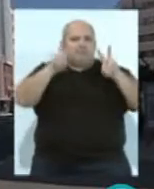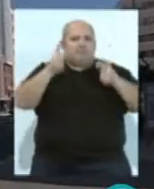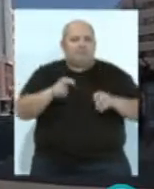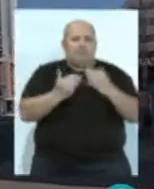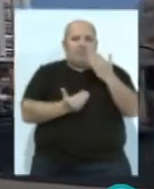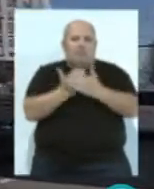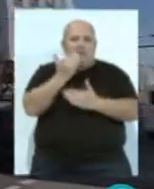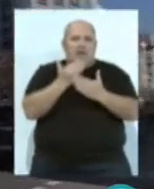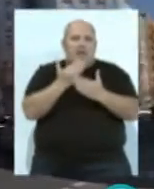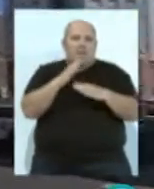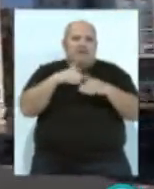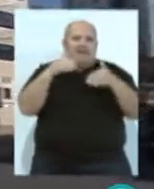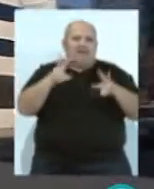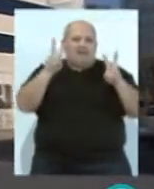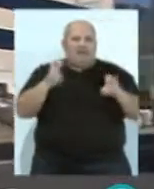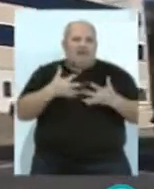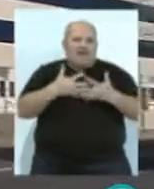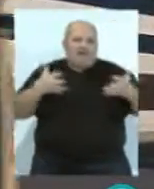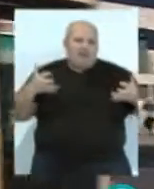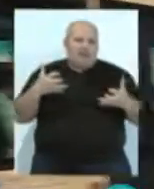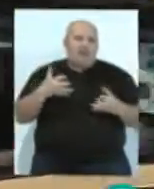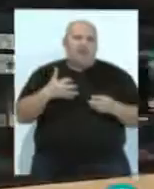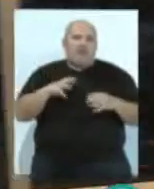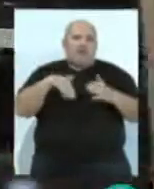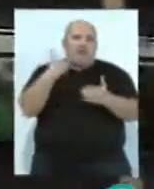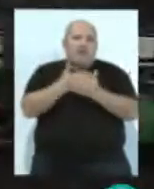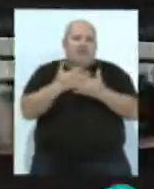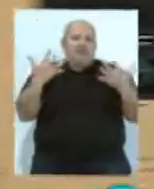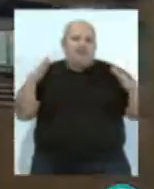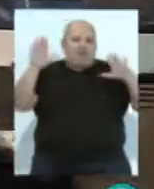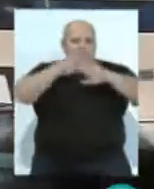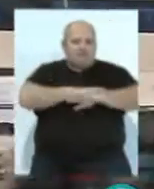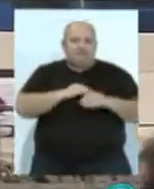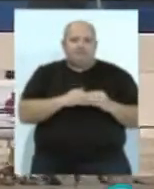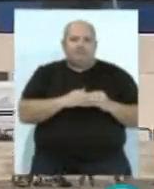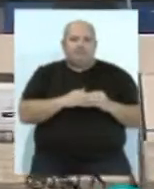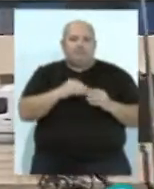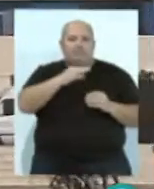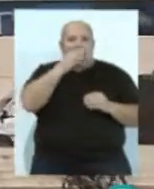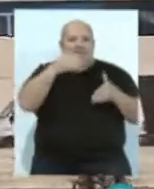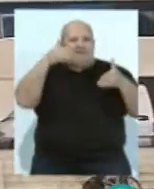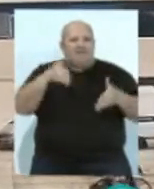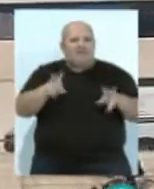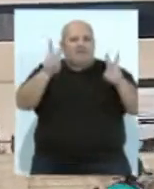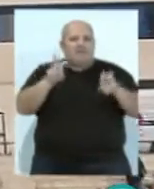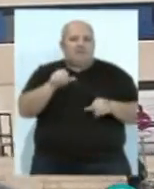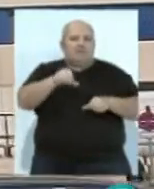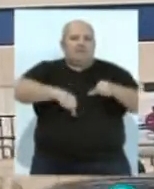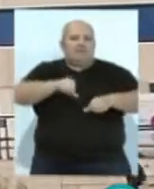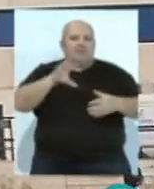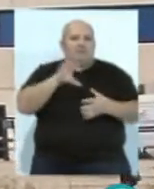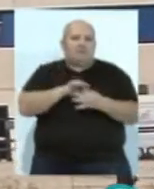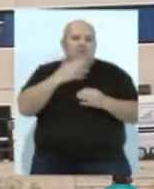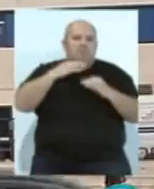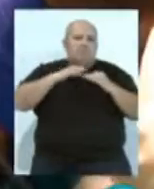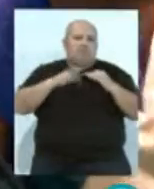desde por la mañana para los casos más graves o complicados hasta las 10 de la noche. Las tardes se dedicarán a aquellas intervenciones que